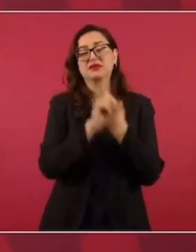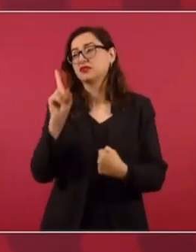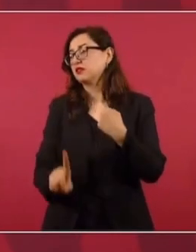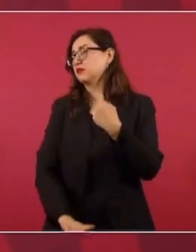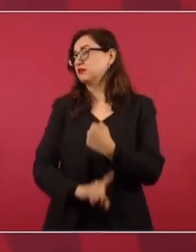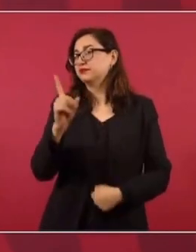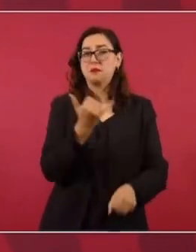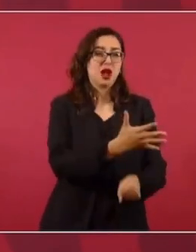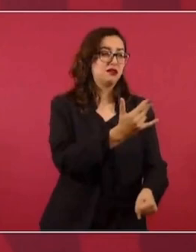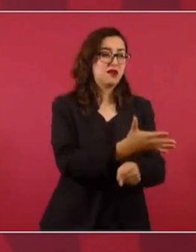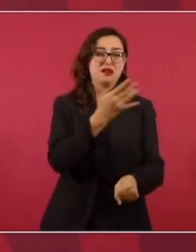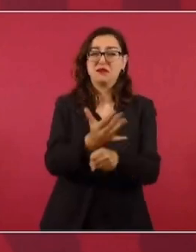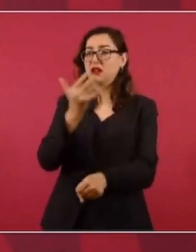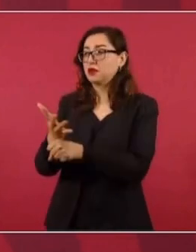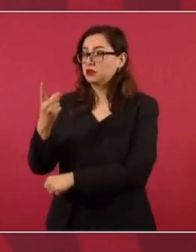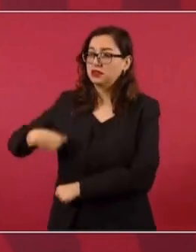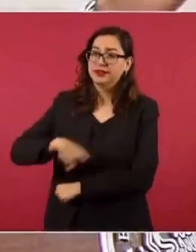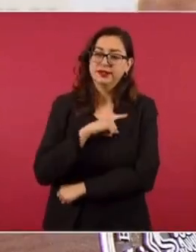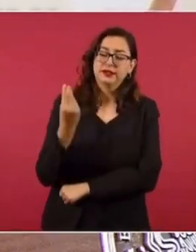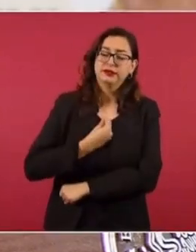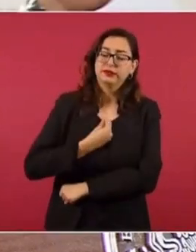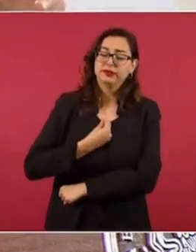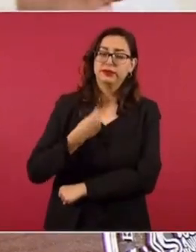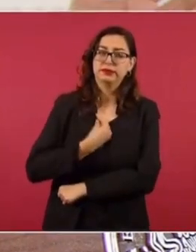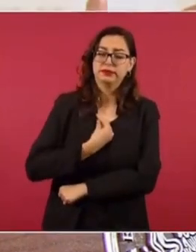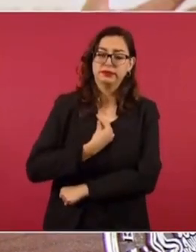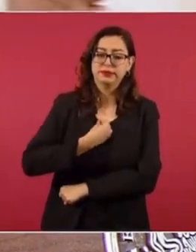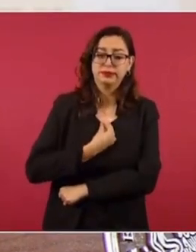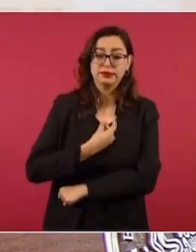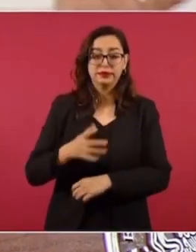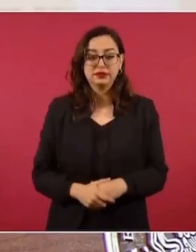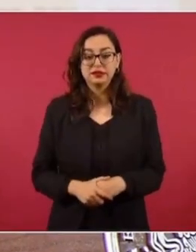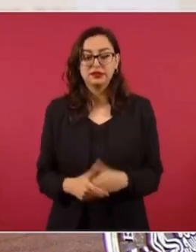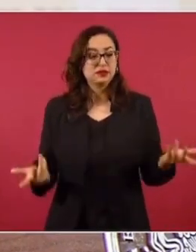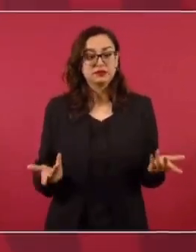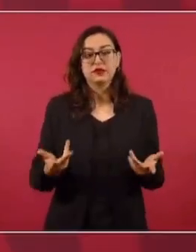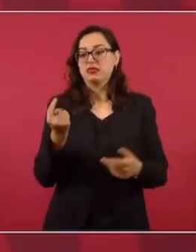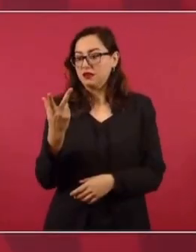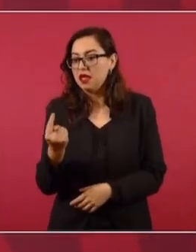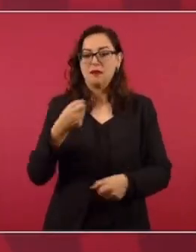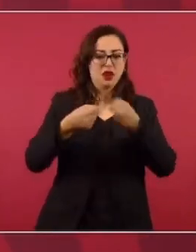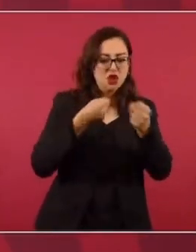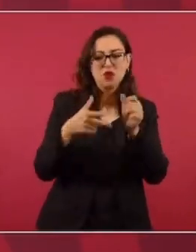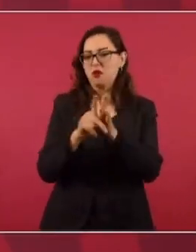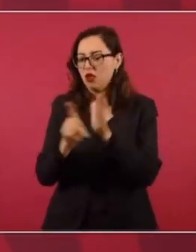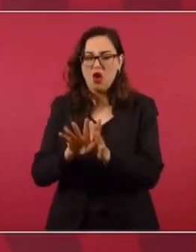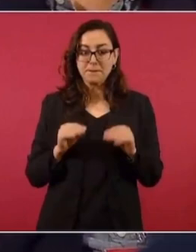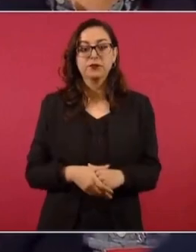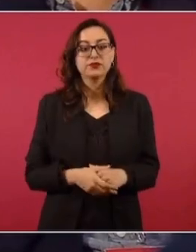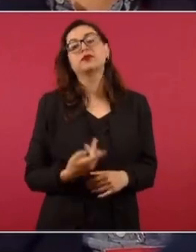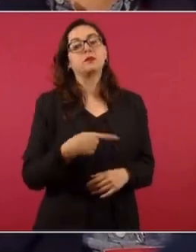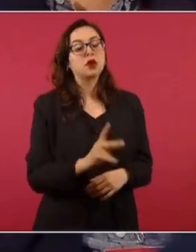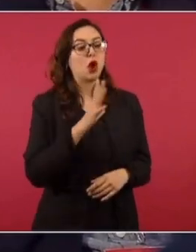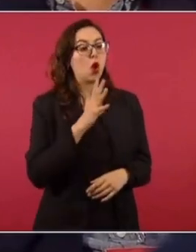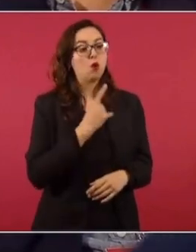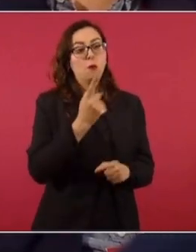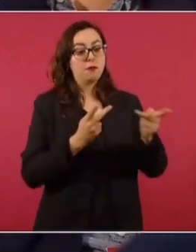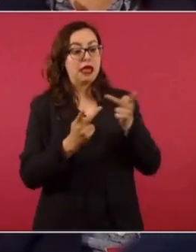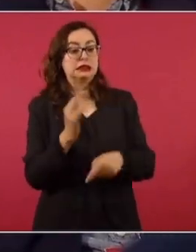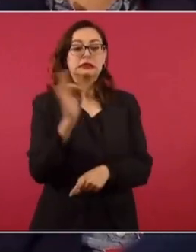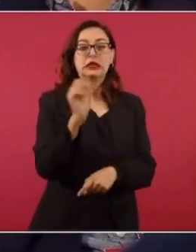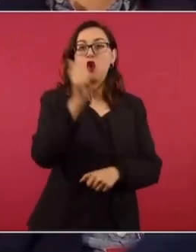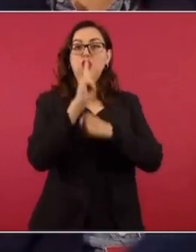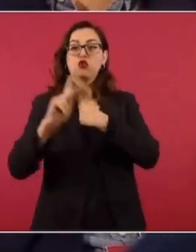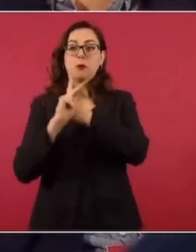de todo tipo. Los medios de información, una campaña en contra, con honrosas excepciones. ¿El plan, de que se abra a